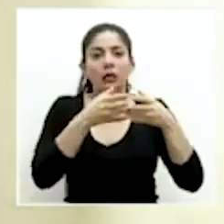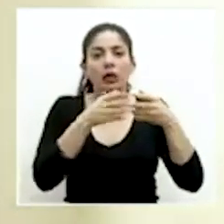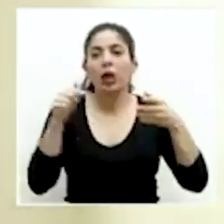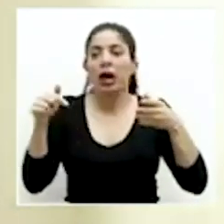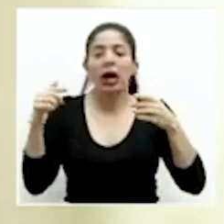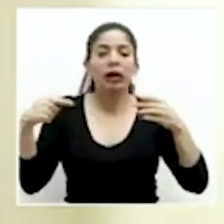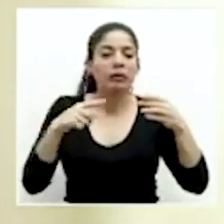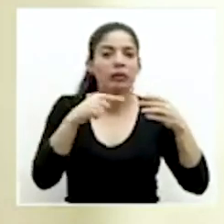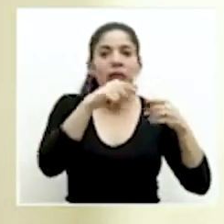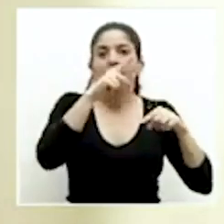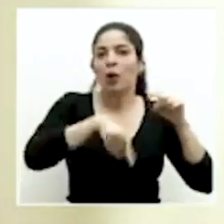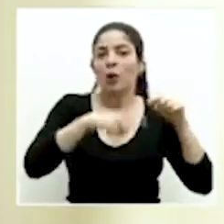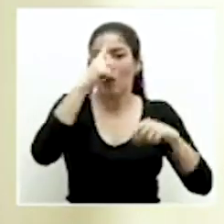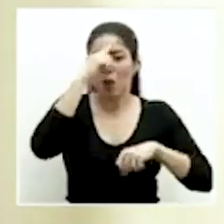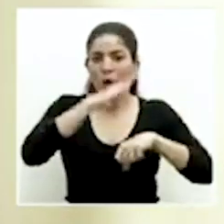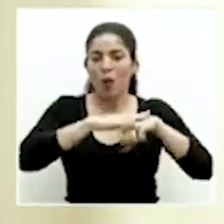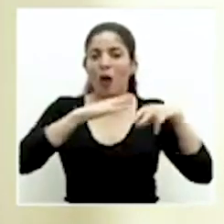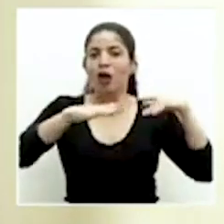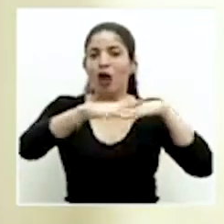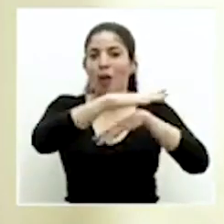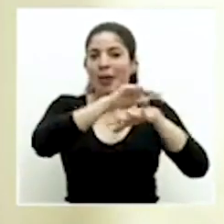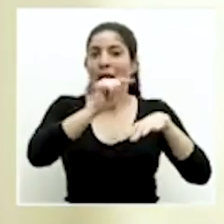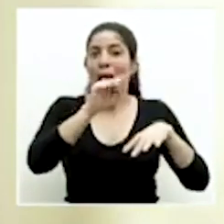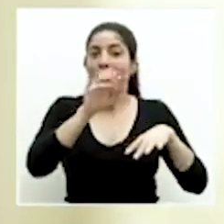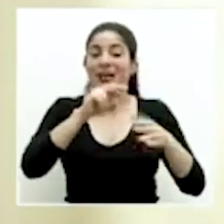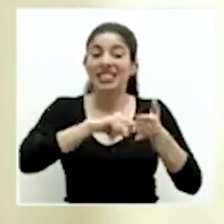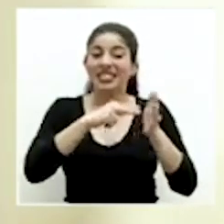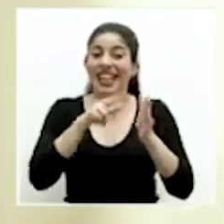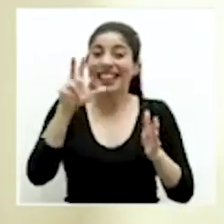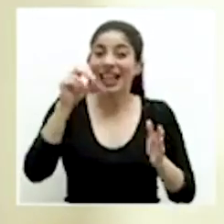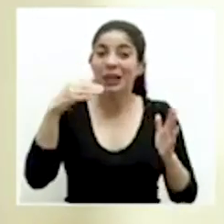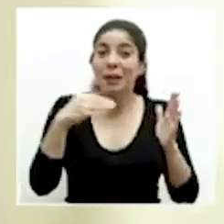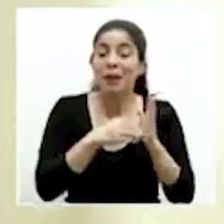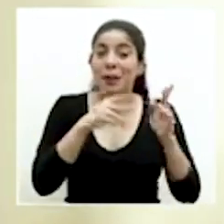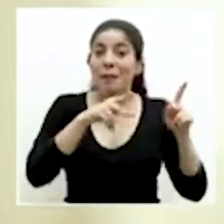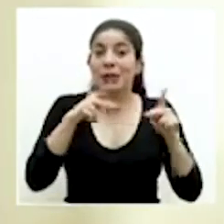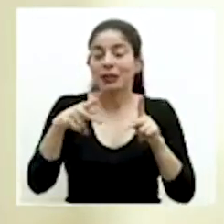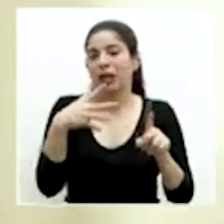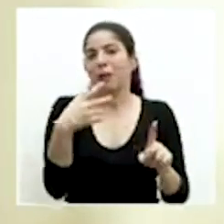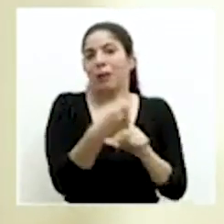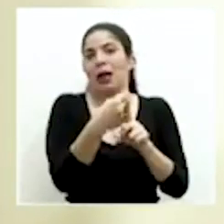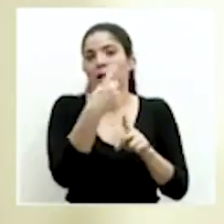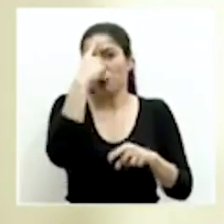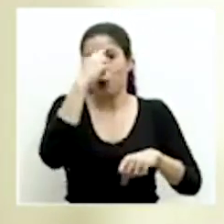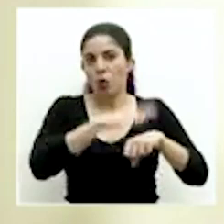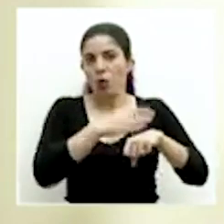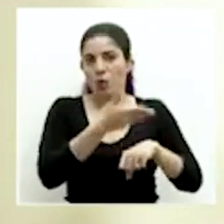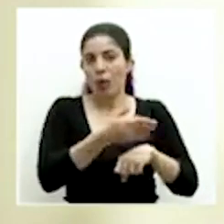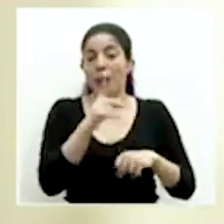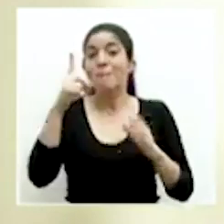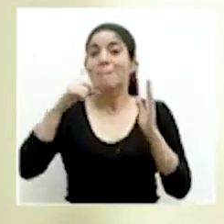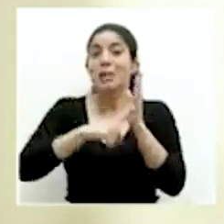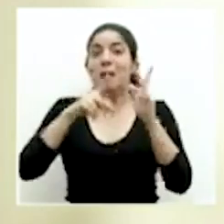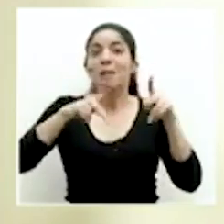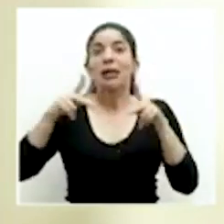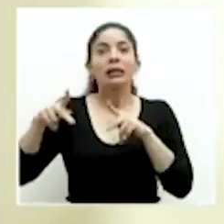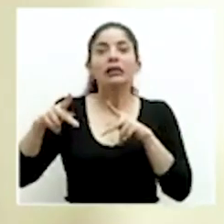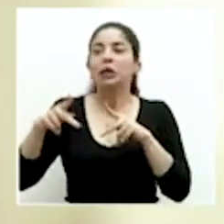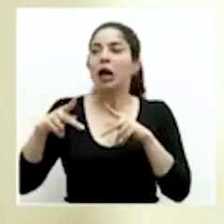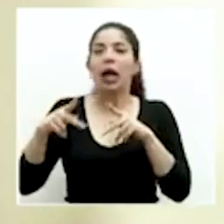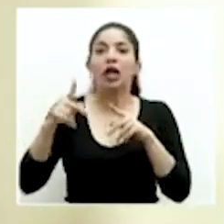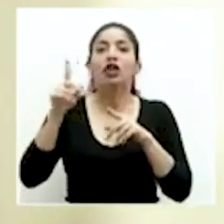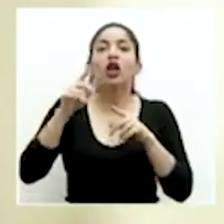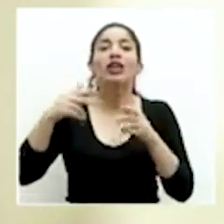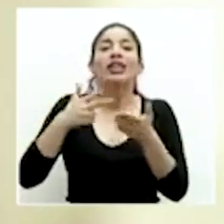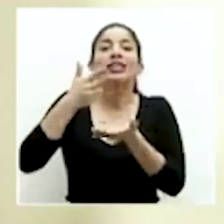afectación de la tormenta tropical ALMA. 30 mil personas fueron impactadas directamente, mil personas quedaron incomunicadas en el